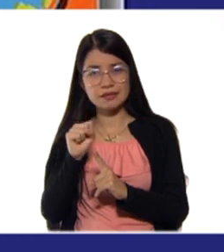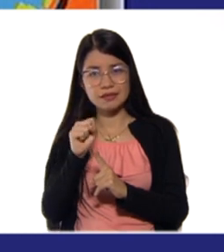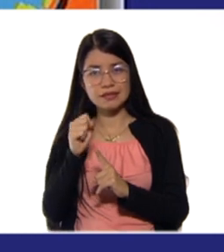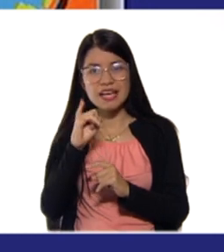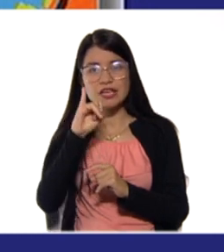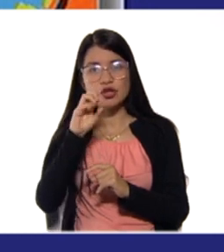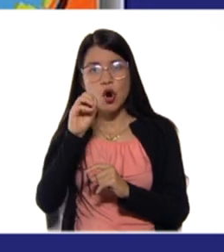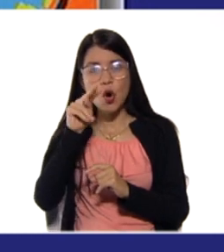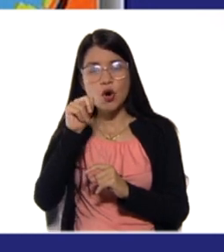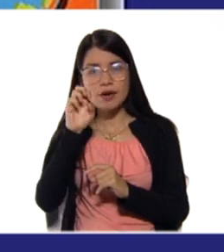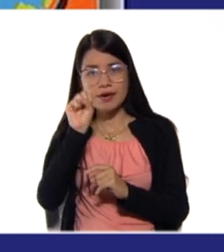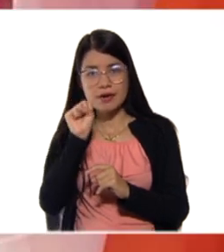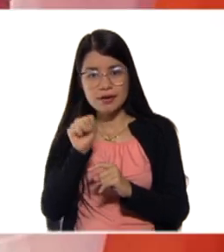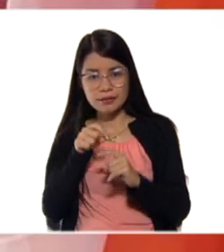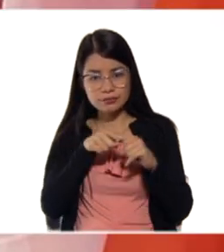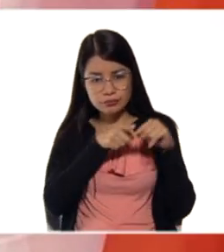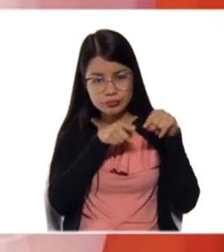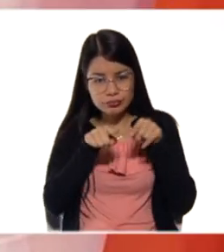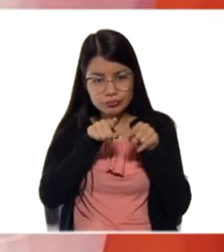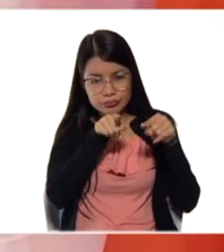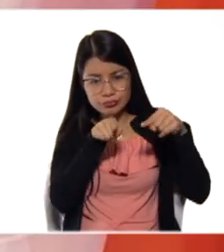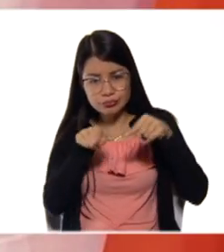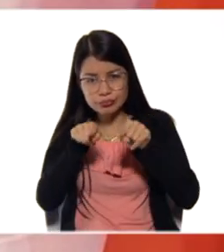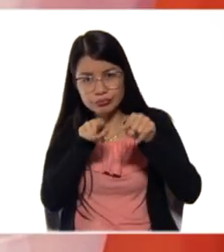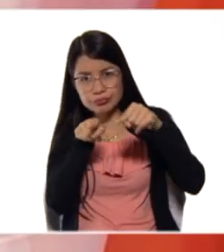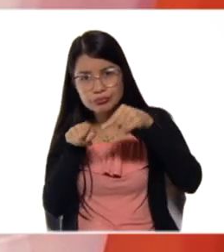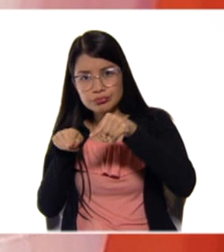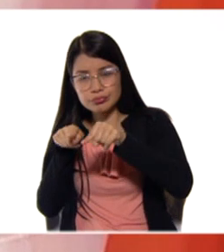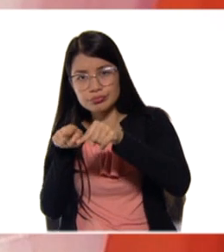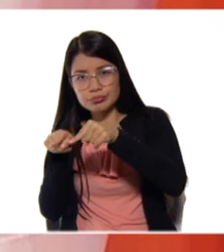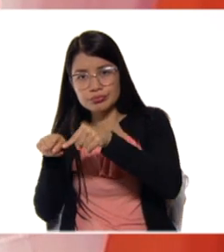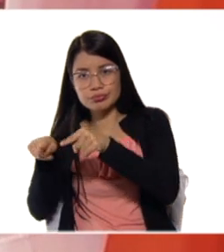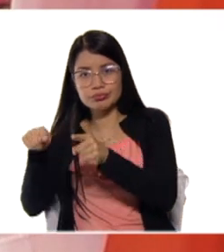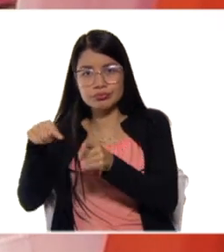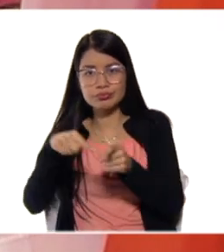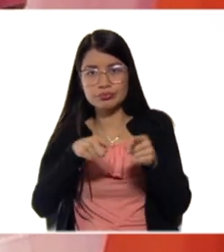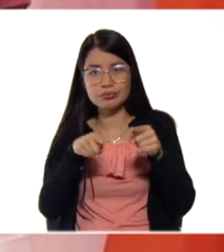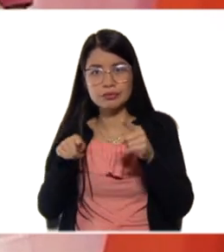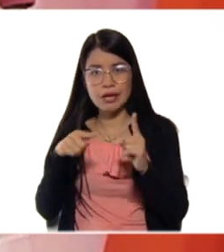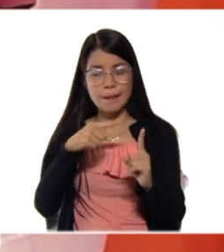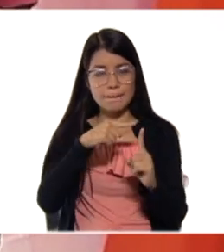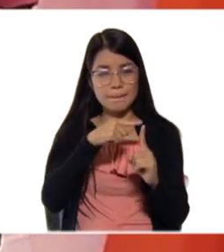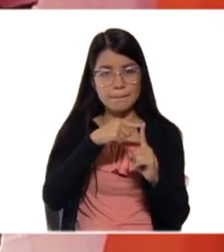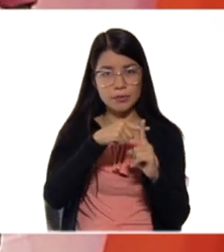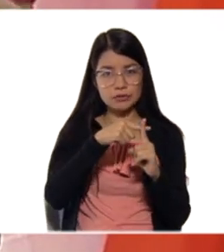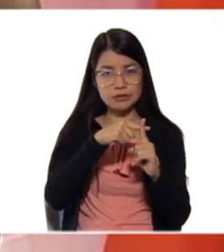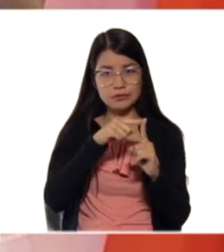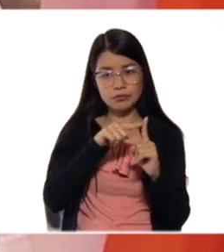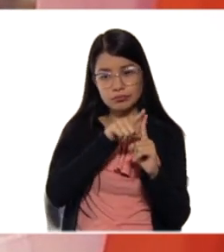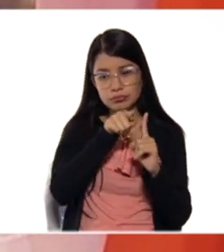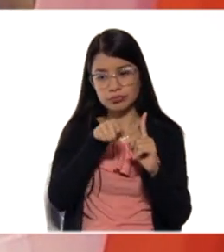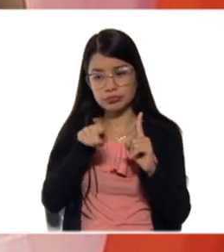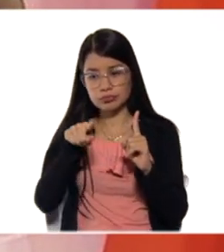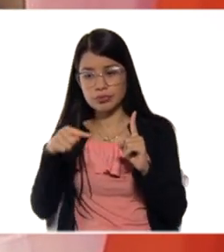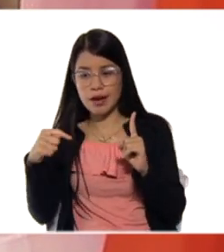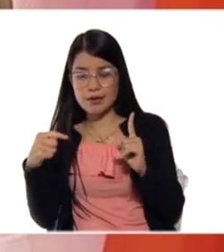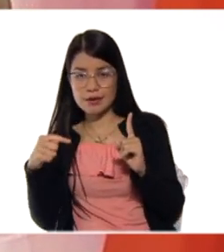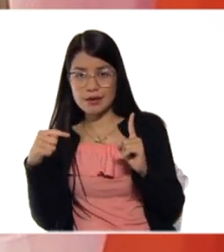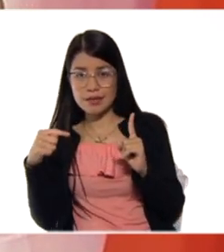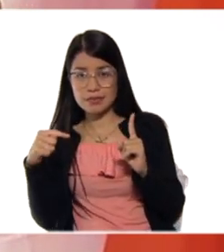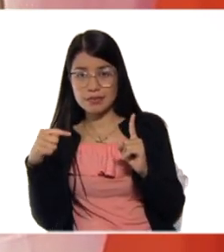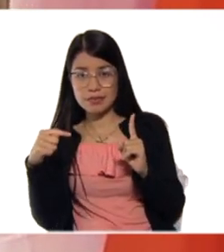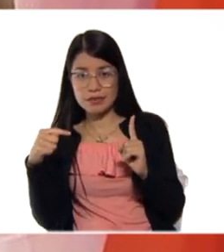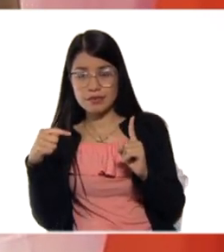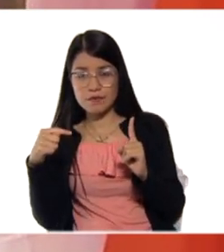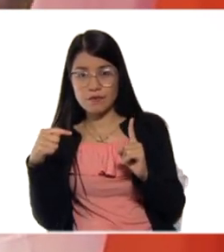electrones correspondientes. ¿Bien? El conectado al polo negativo se llama cátodo. Ojo con toda